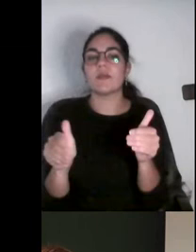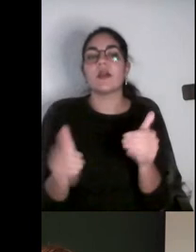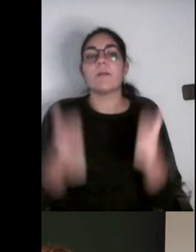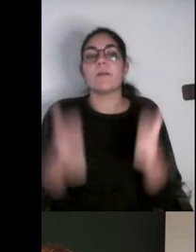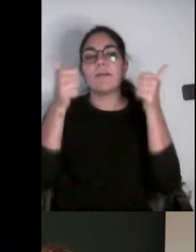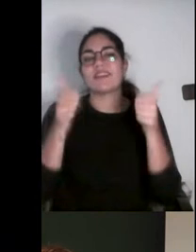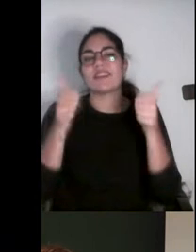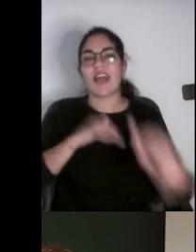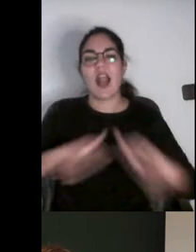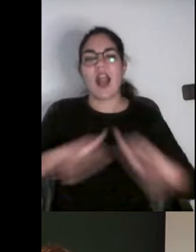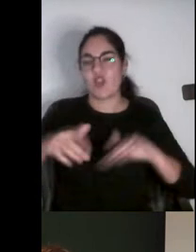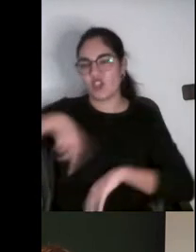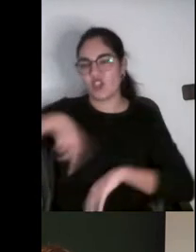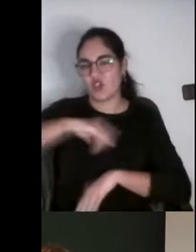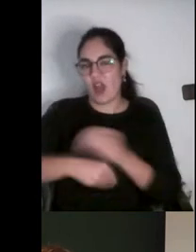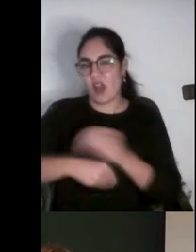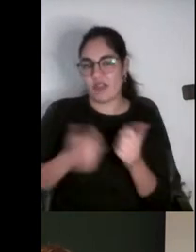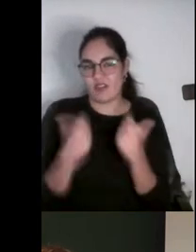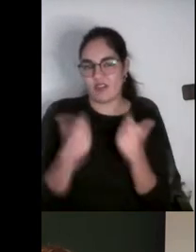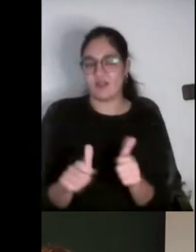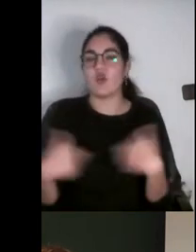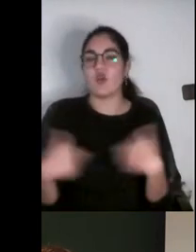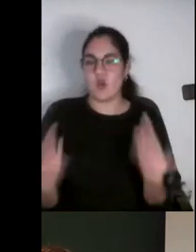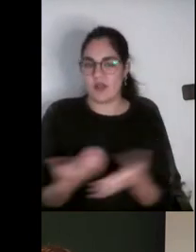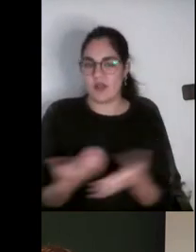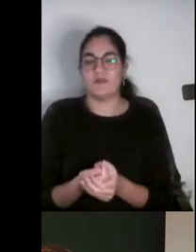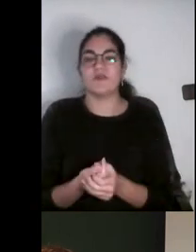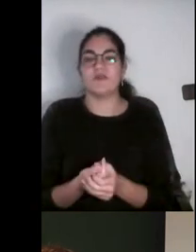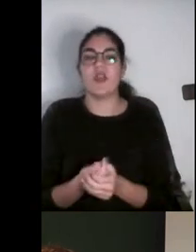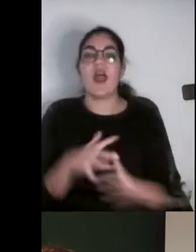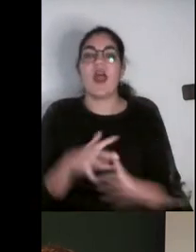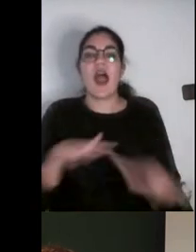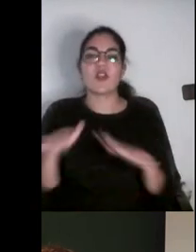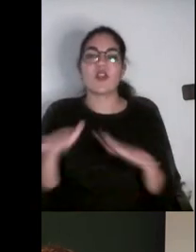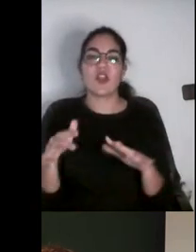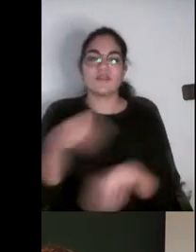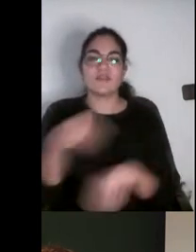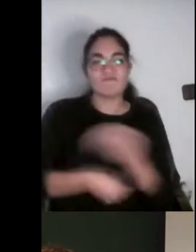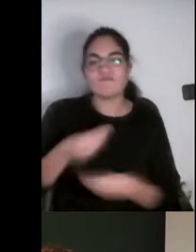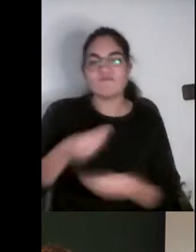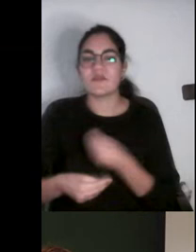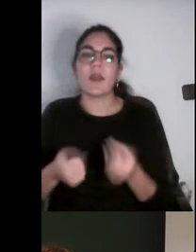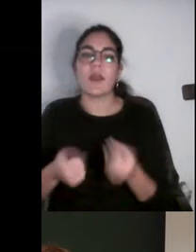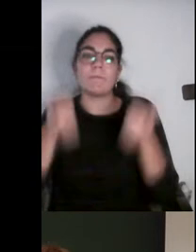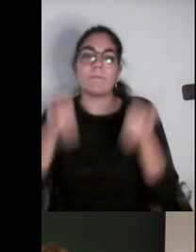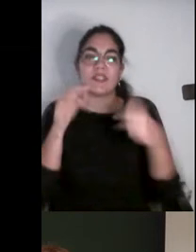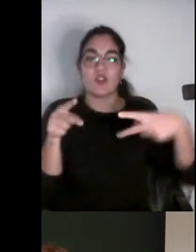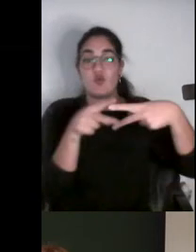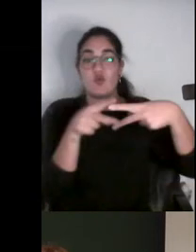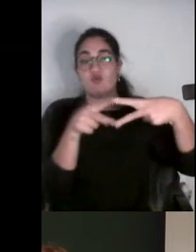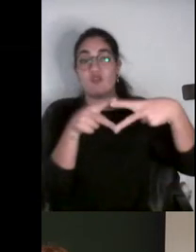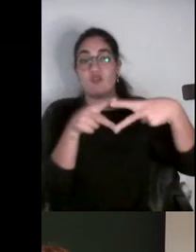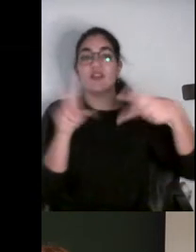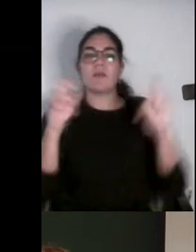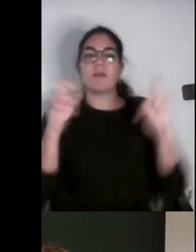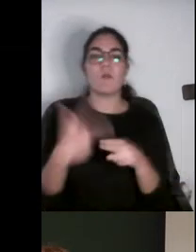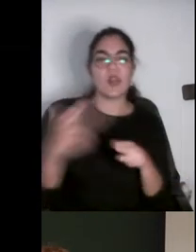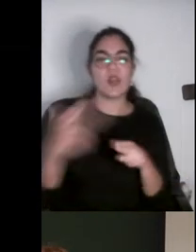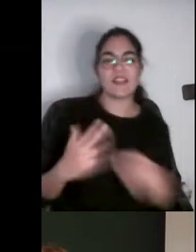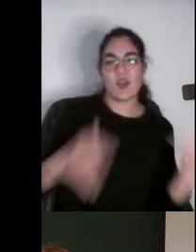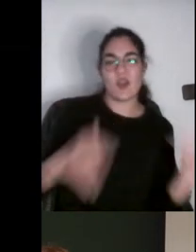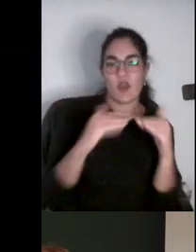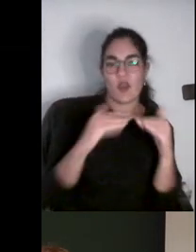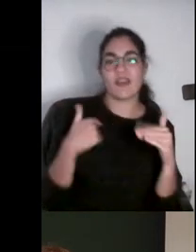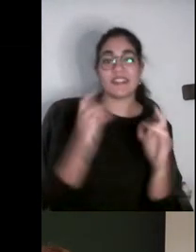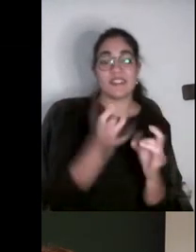que la unidad de igualdad ha realizado, sobre todo relacionados con los ejes 1 y 2, el de política de igualdad y sensibilización, y el de